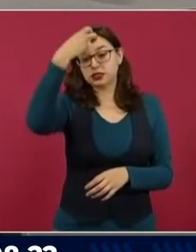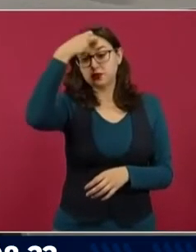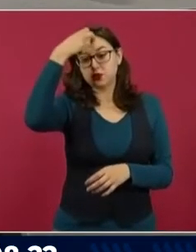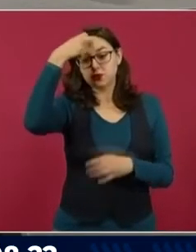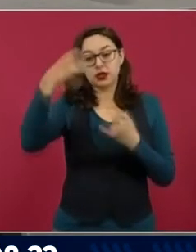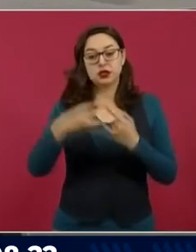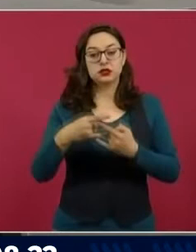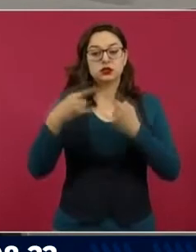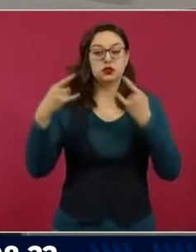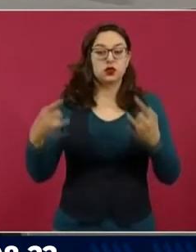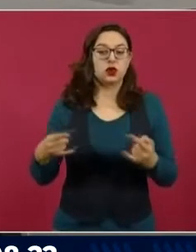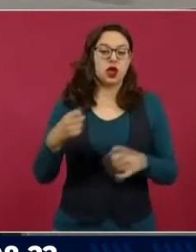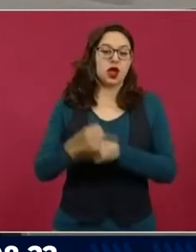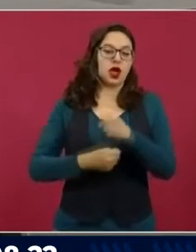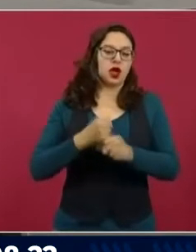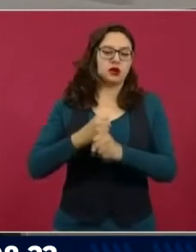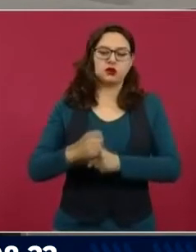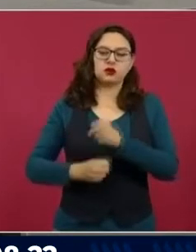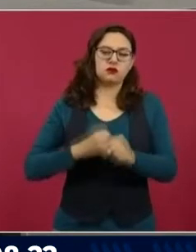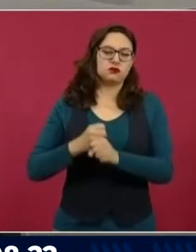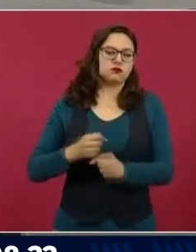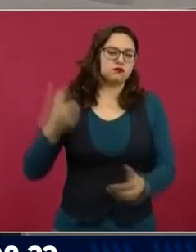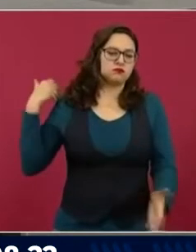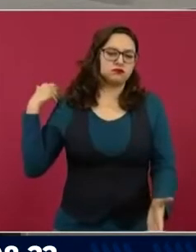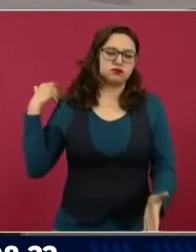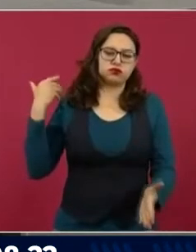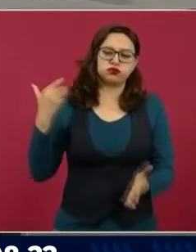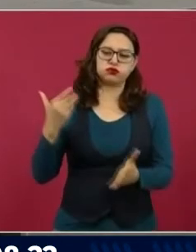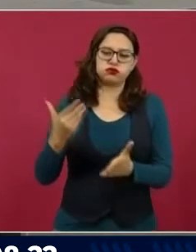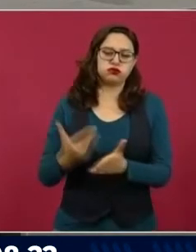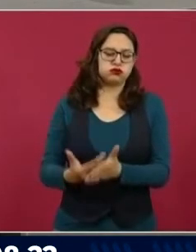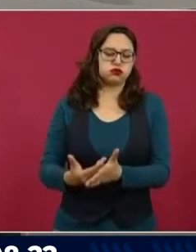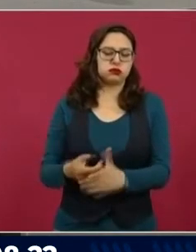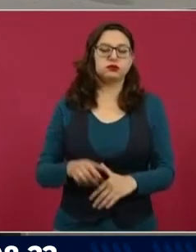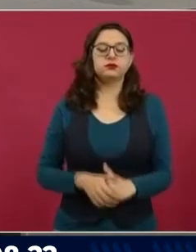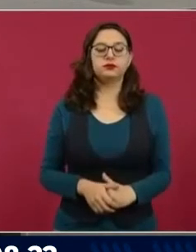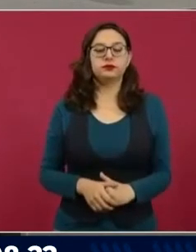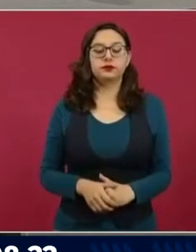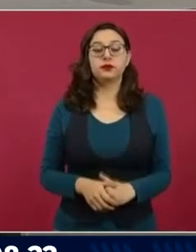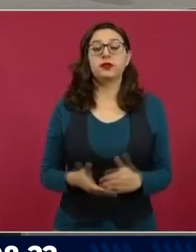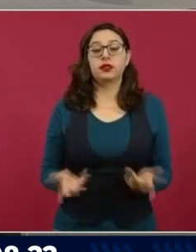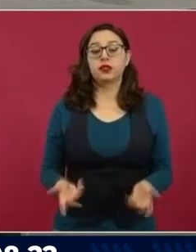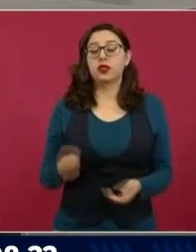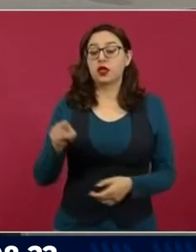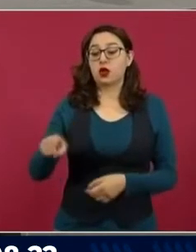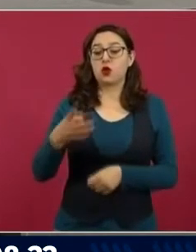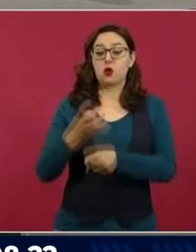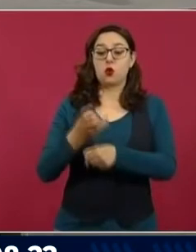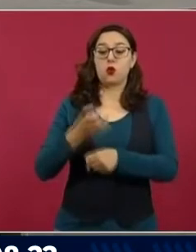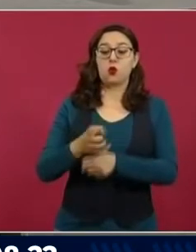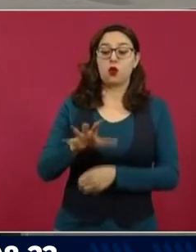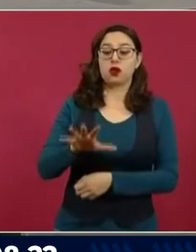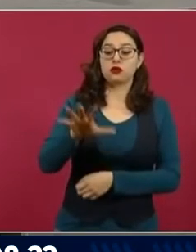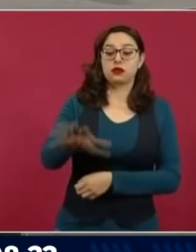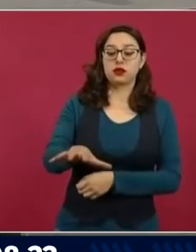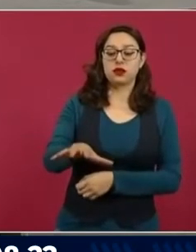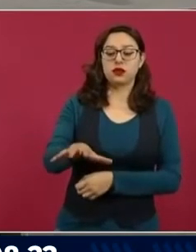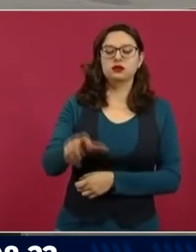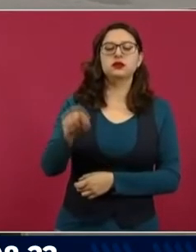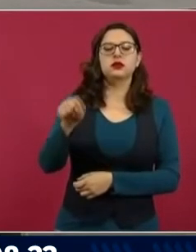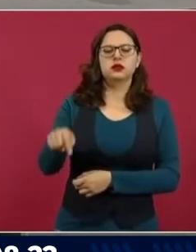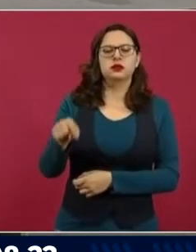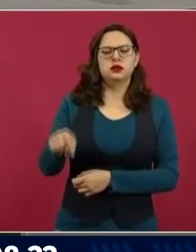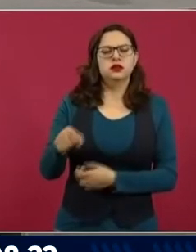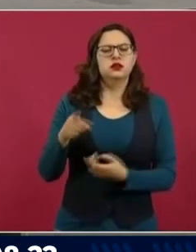inclusive a la conquista. Los antecedentes históricos de la cuarta sección son, que era una